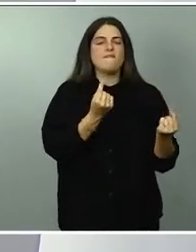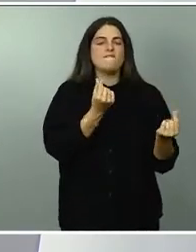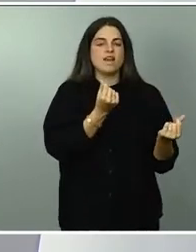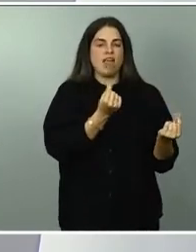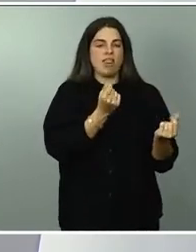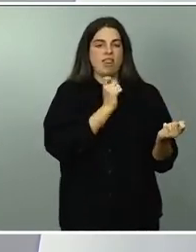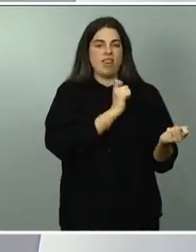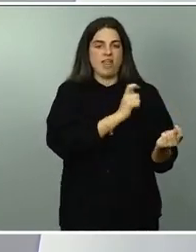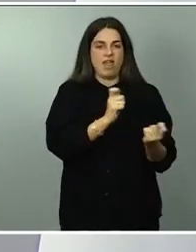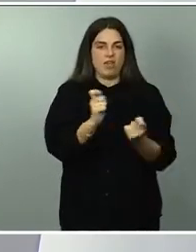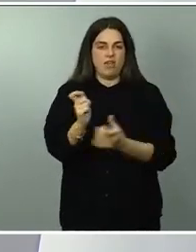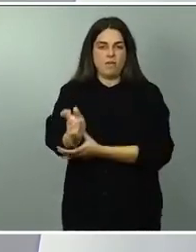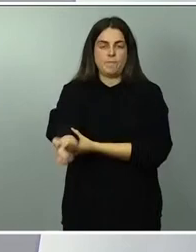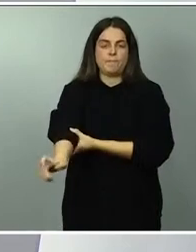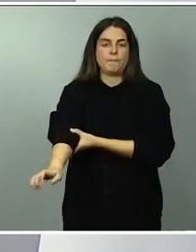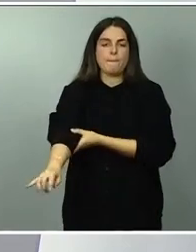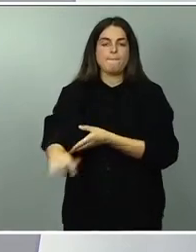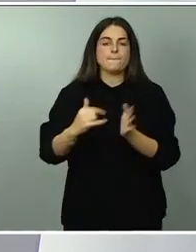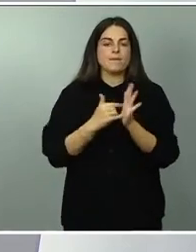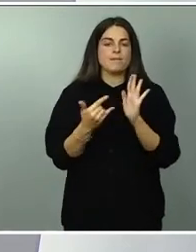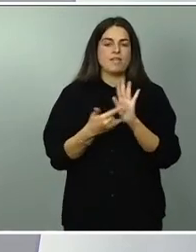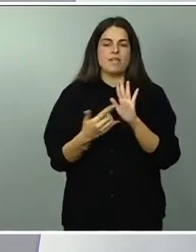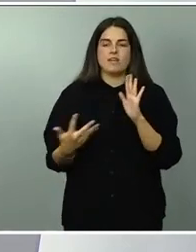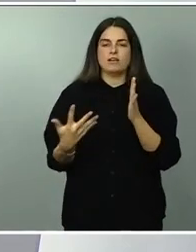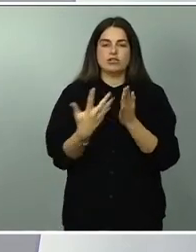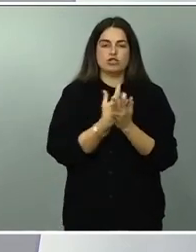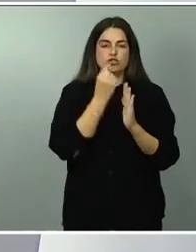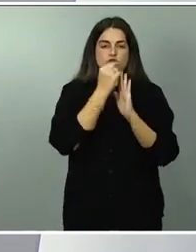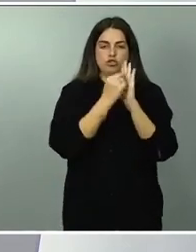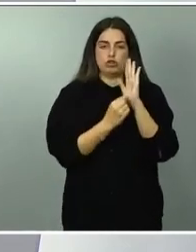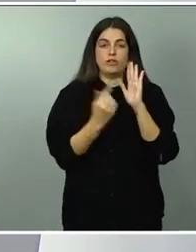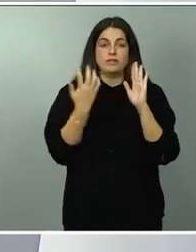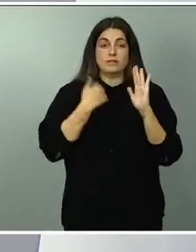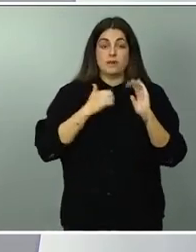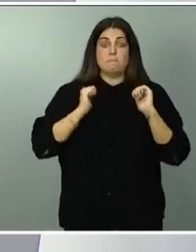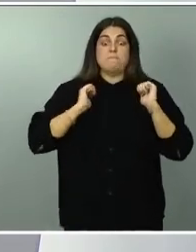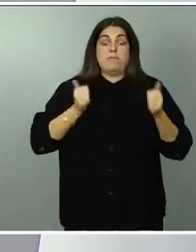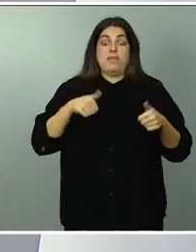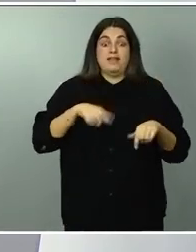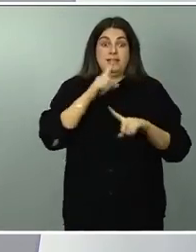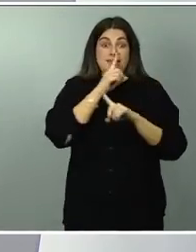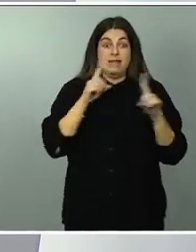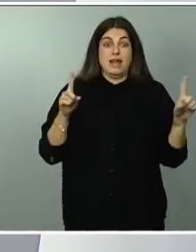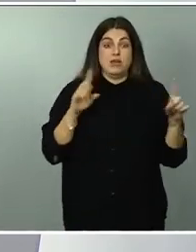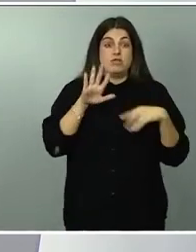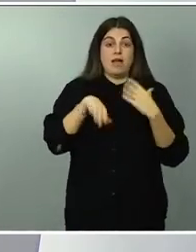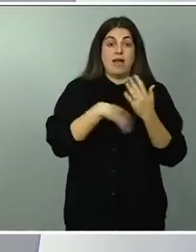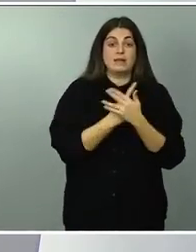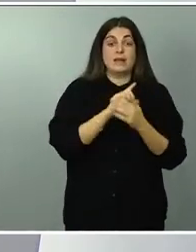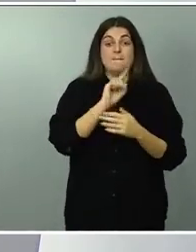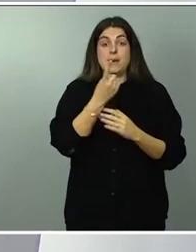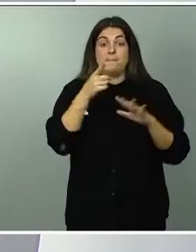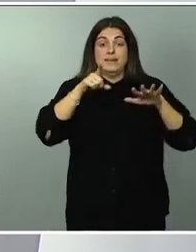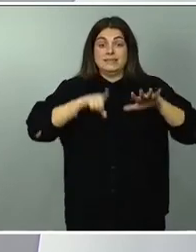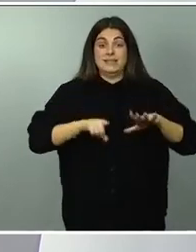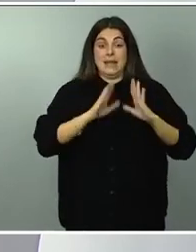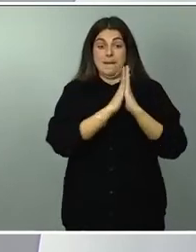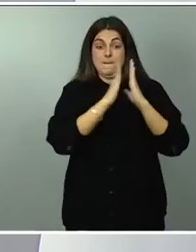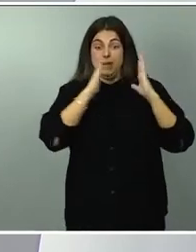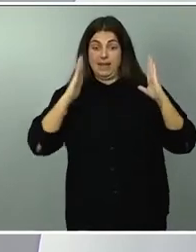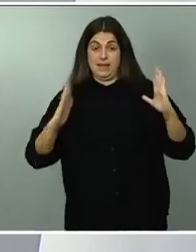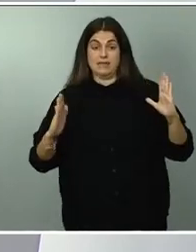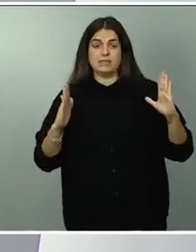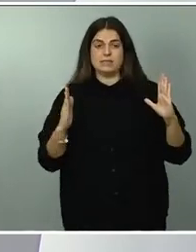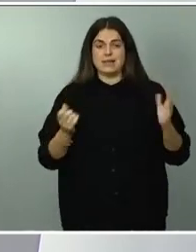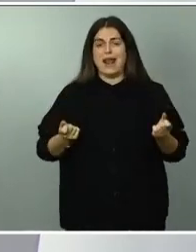medidas que se han puesto en marcha para este año que como ustedes recuerdan hasta el primer semestre tenían un coste aproximado